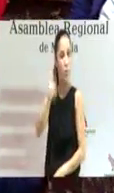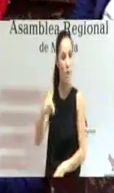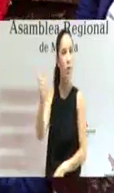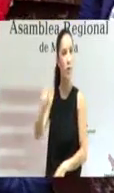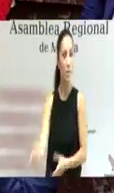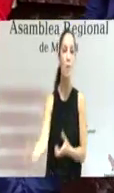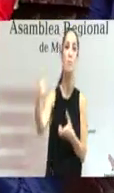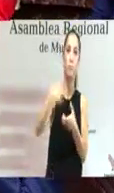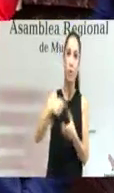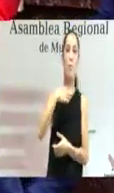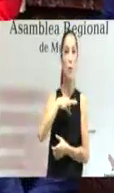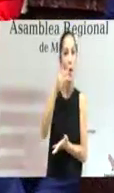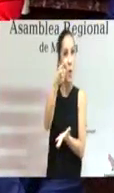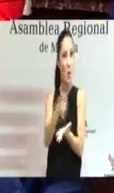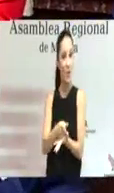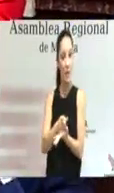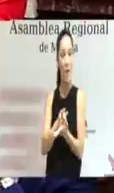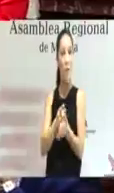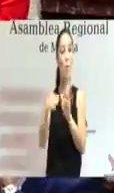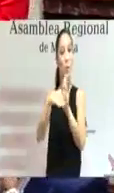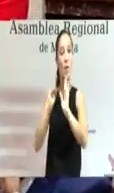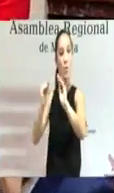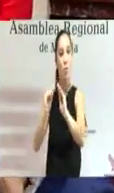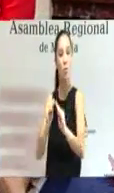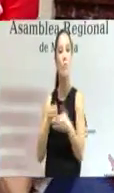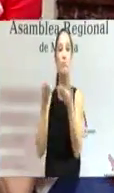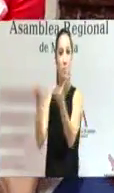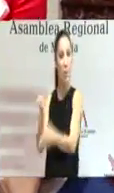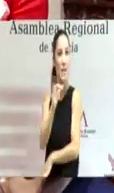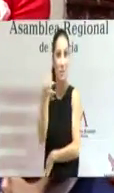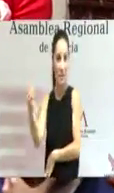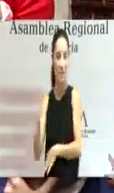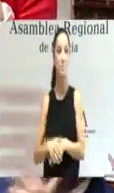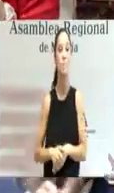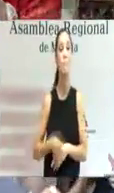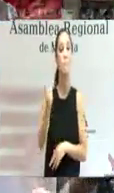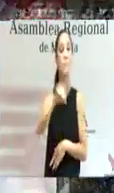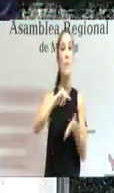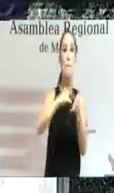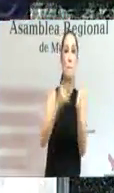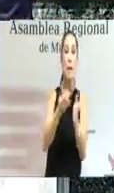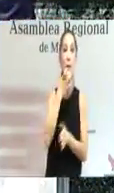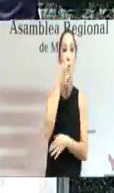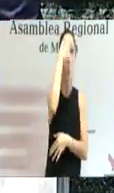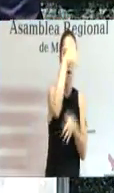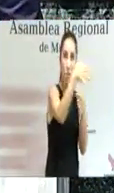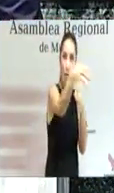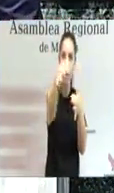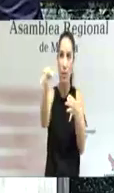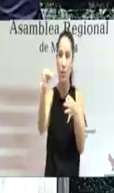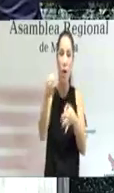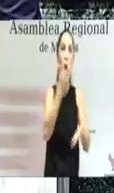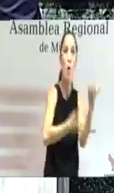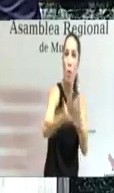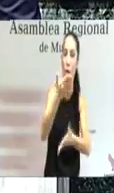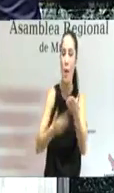una línea y un programa de ayudas específicas. Planes donde también trabajamos con los municipios y en este